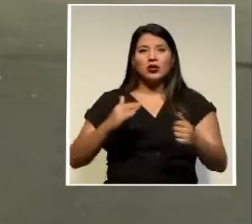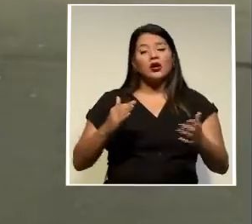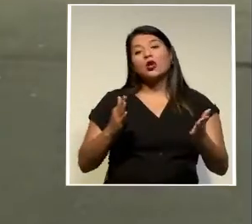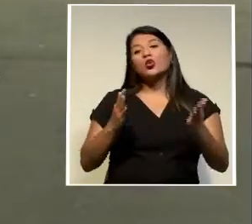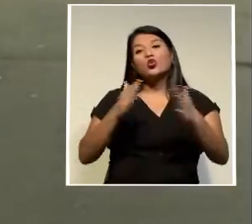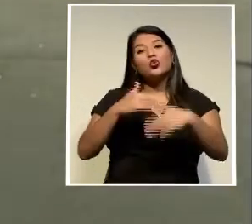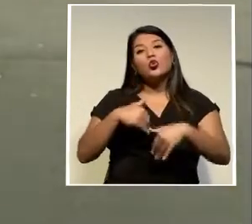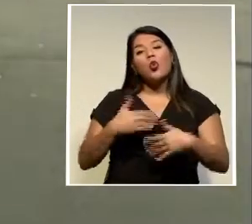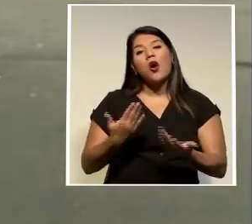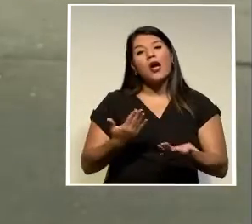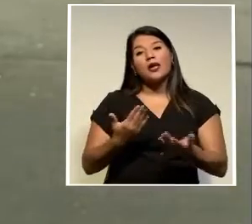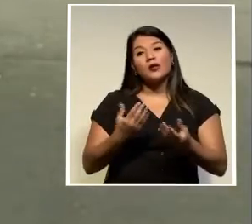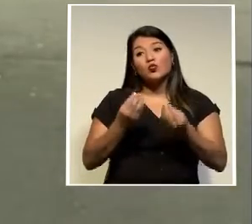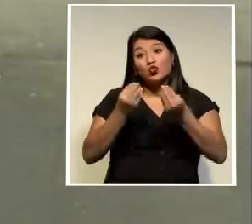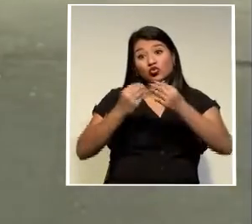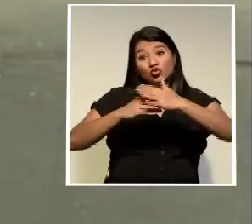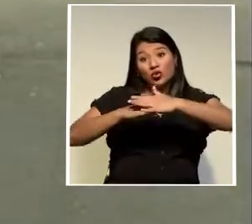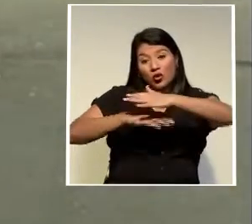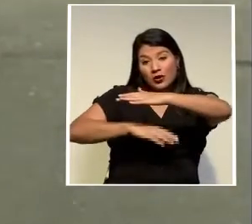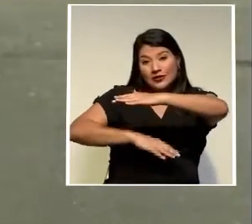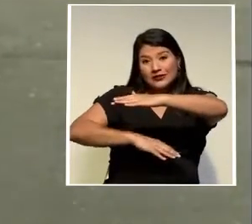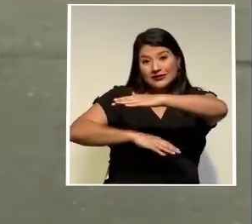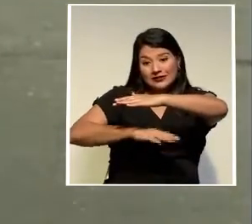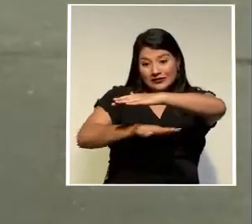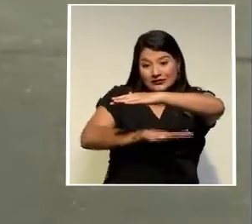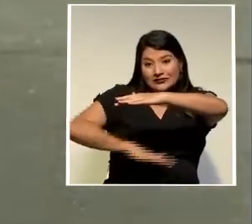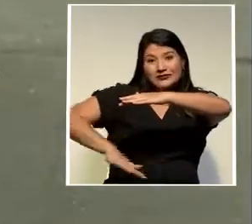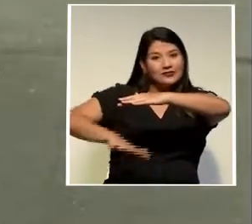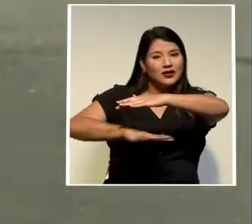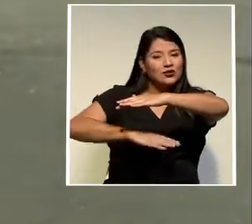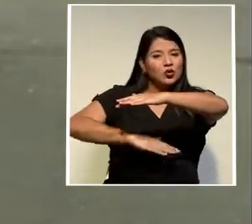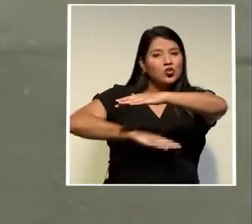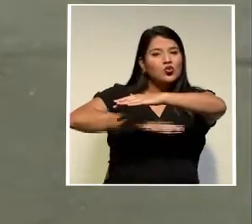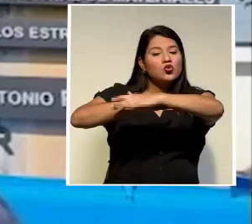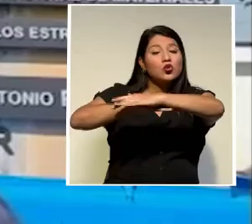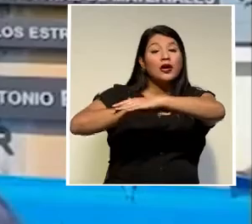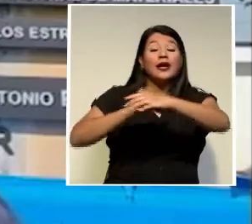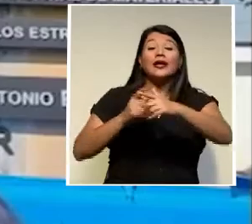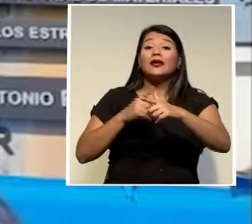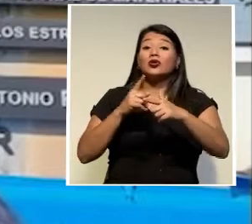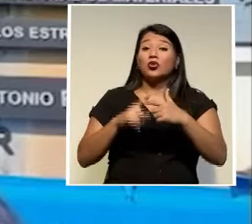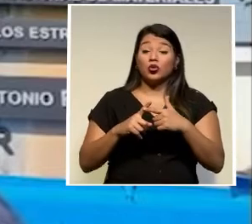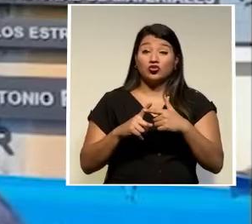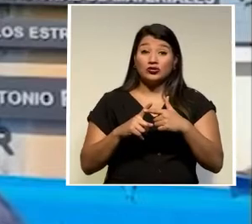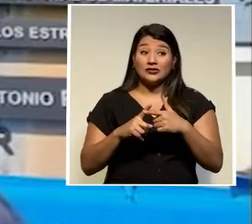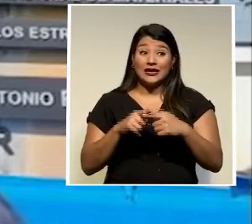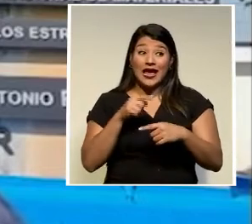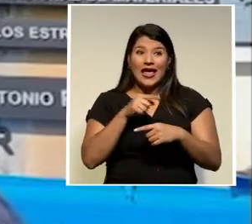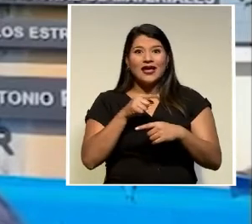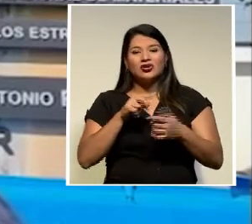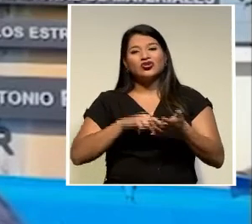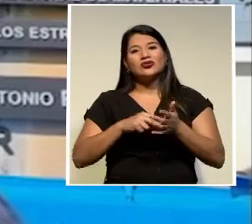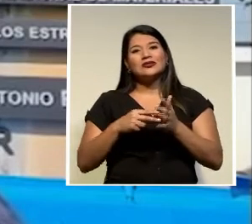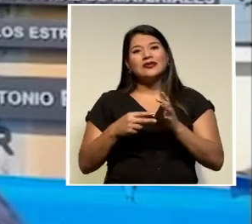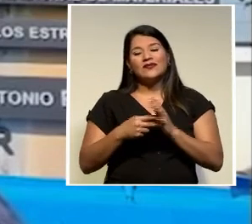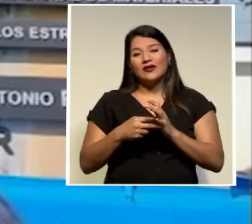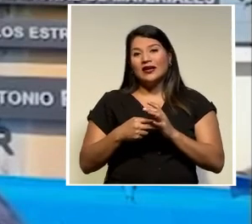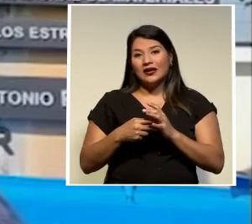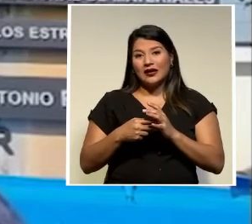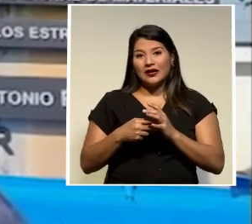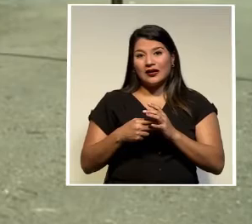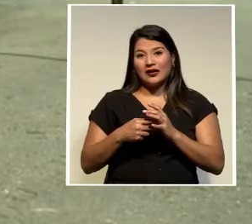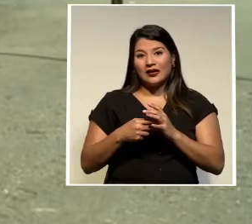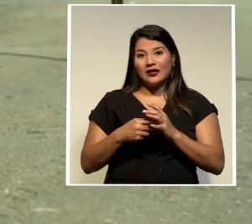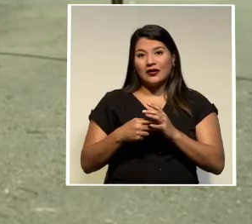hidráulica para que el agua pueda pasar por debajo. Y por lo tanto, se está convirtiendo en un cuello de botella para